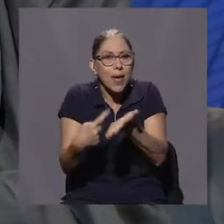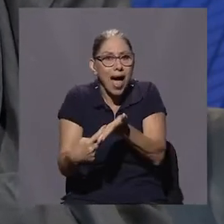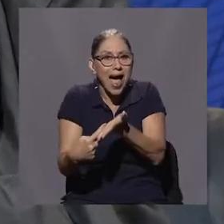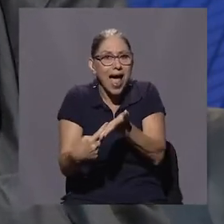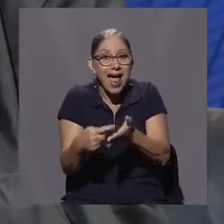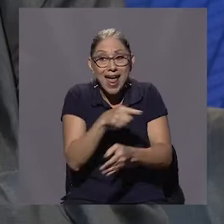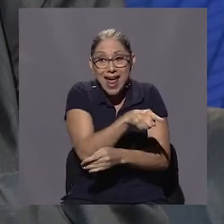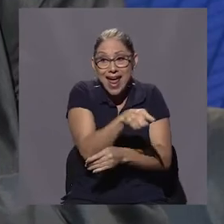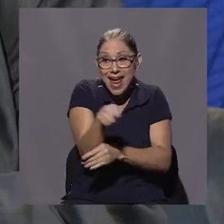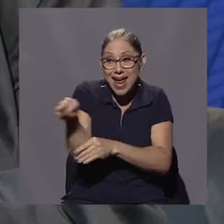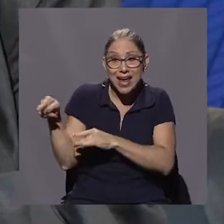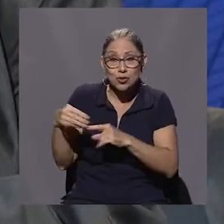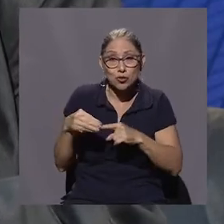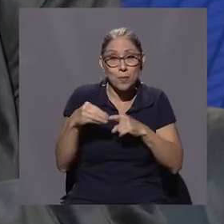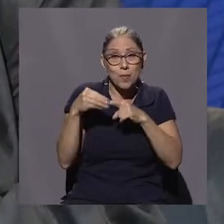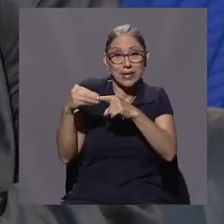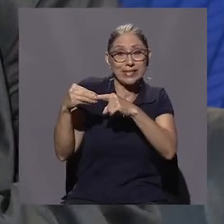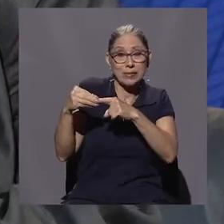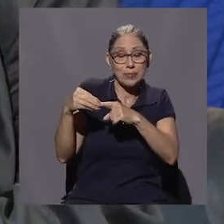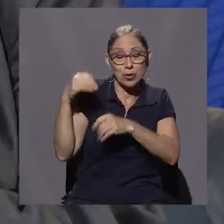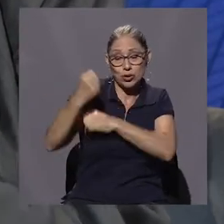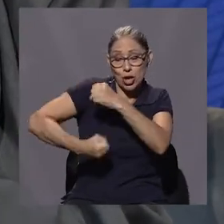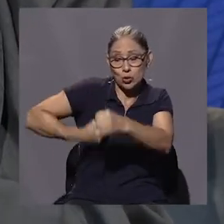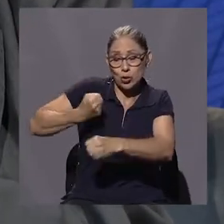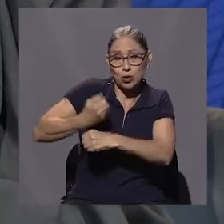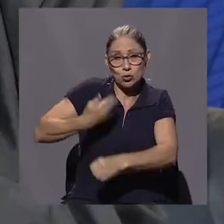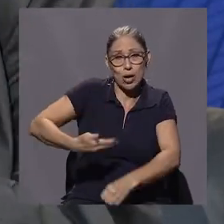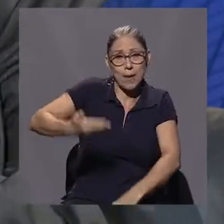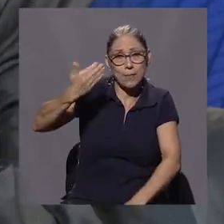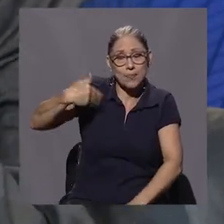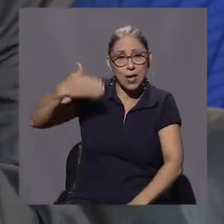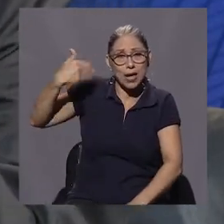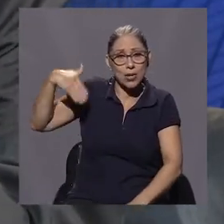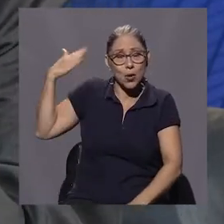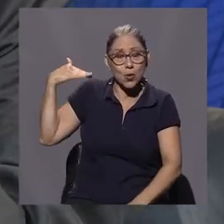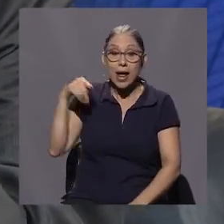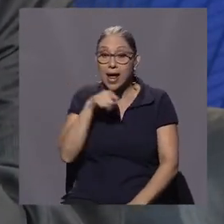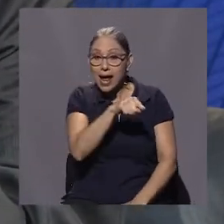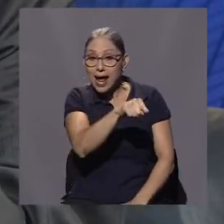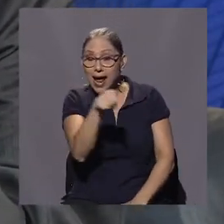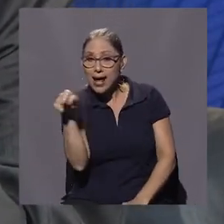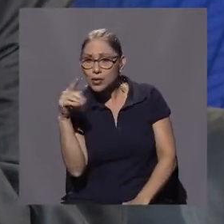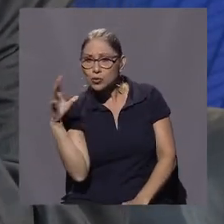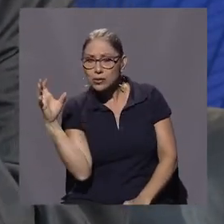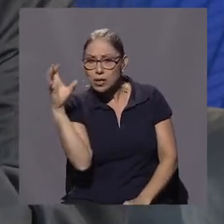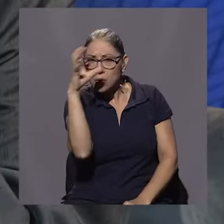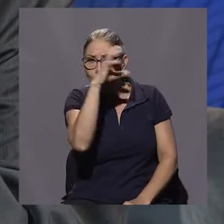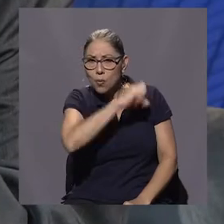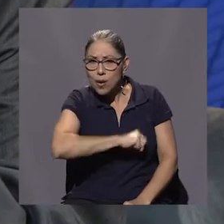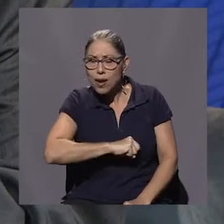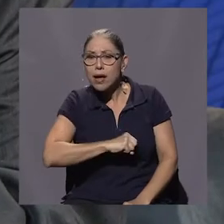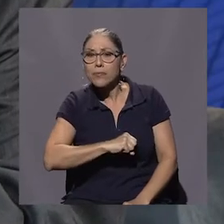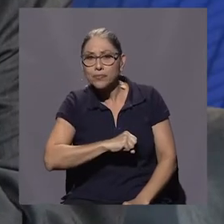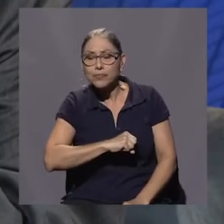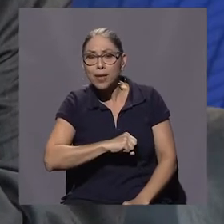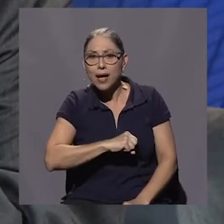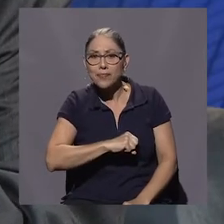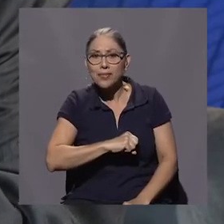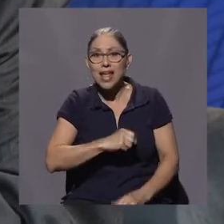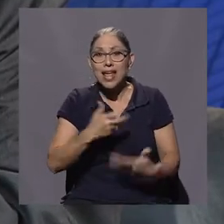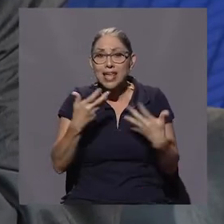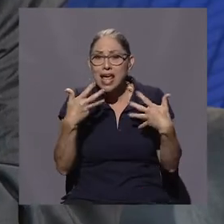a principios de la década anterior, que los focos empezaron a, los focos